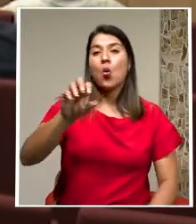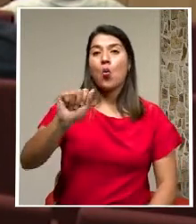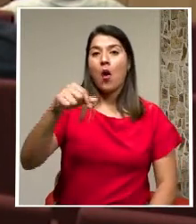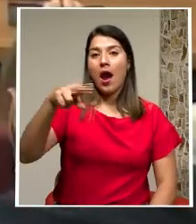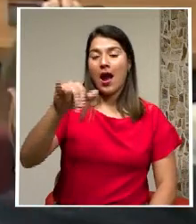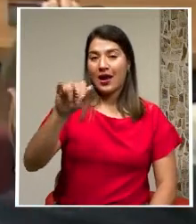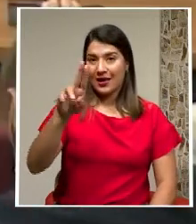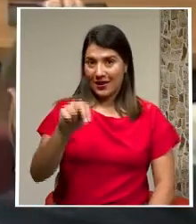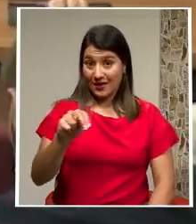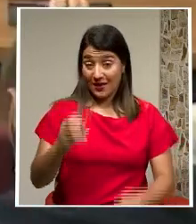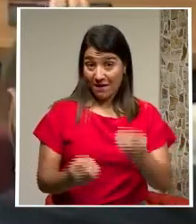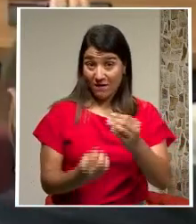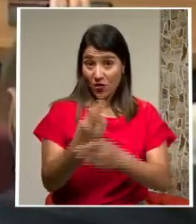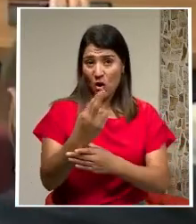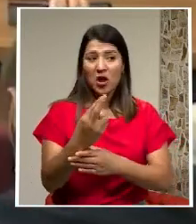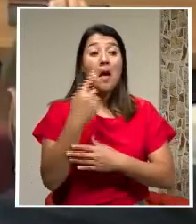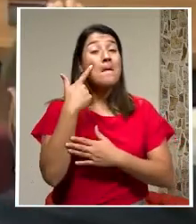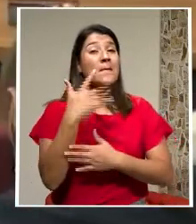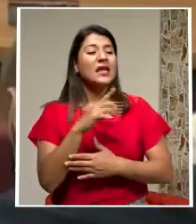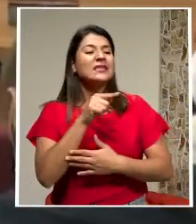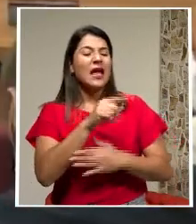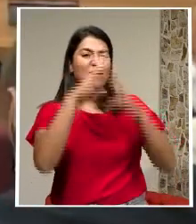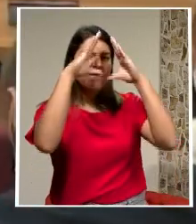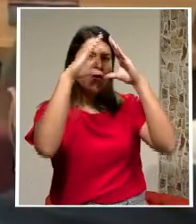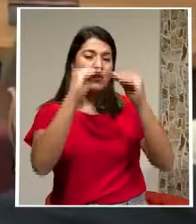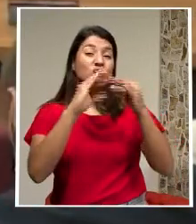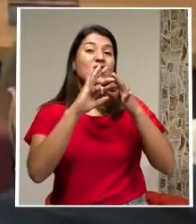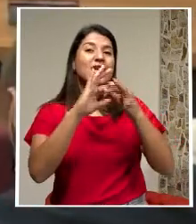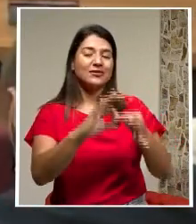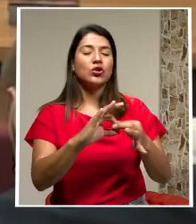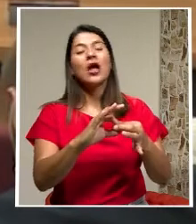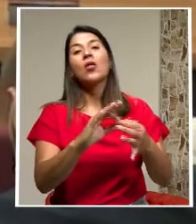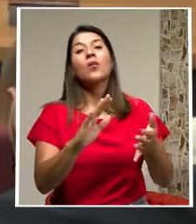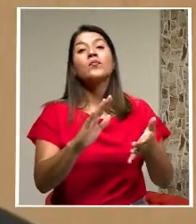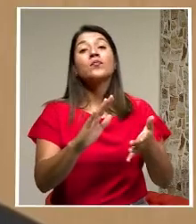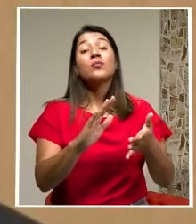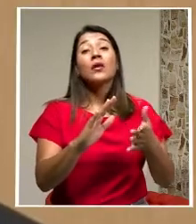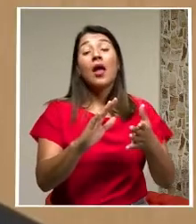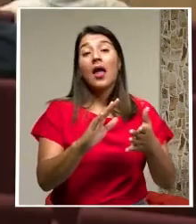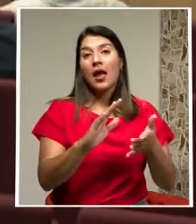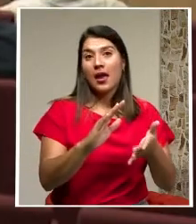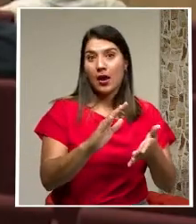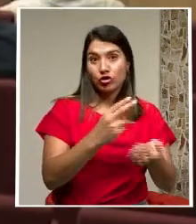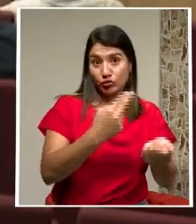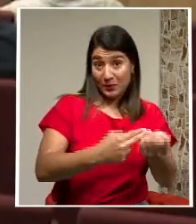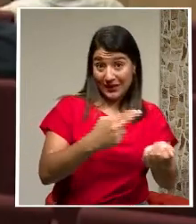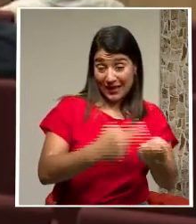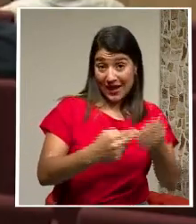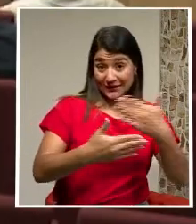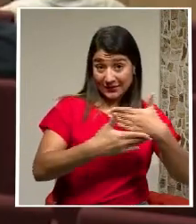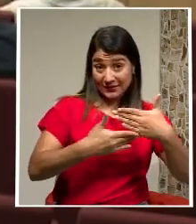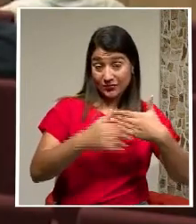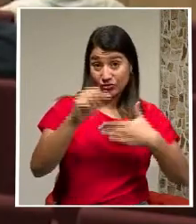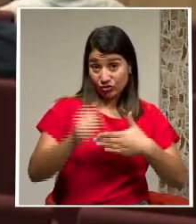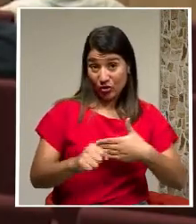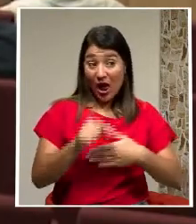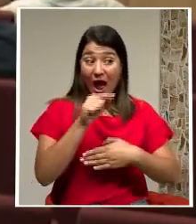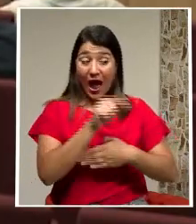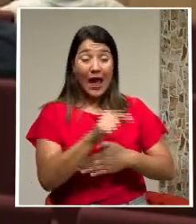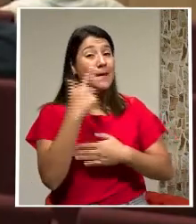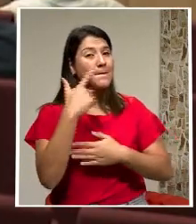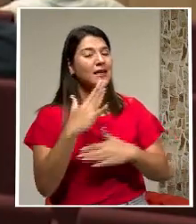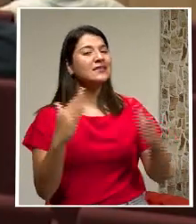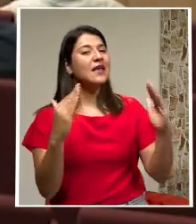denuncias sobre la situación de los hospitales en la zona sur misma casa donde la policía judicial detuvo al presunto líder de la organización criminal